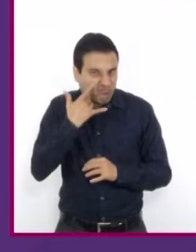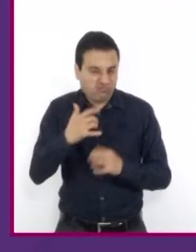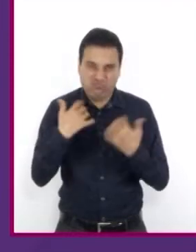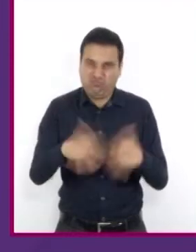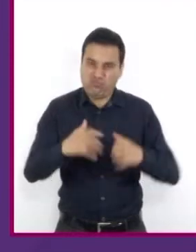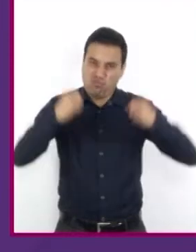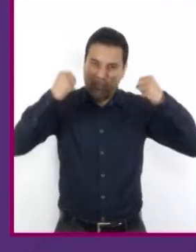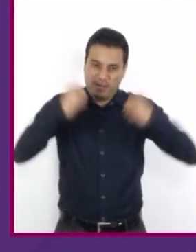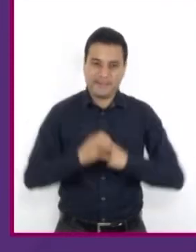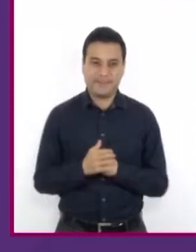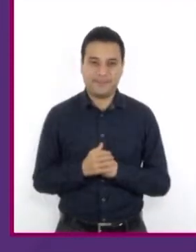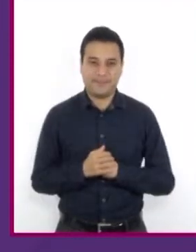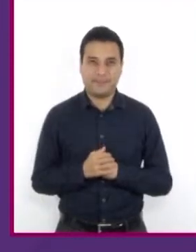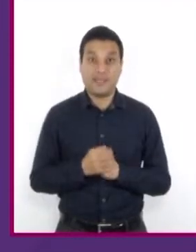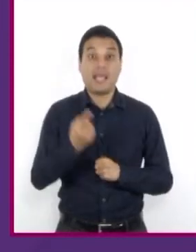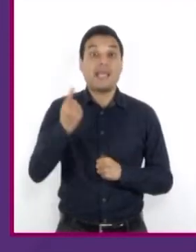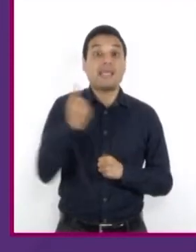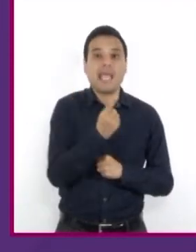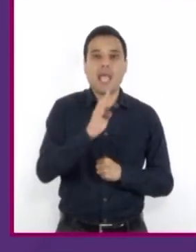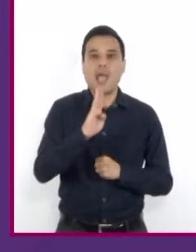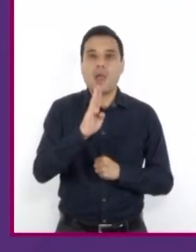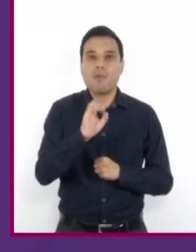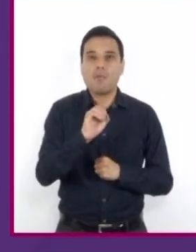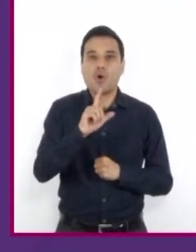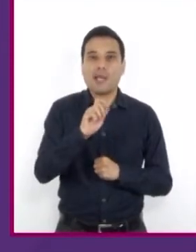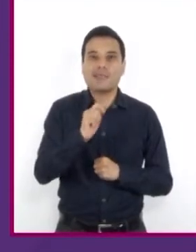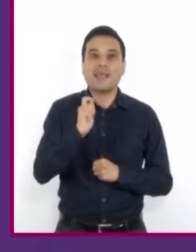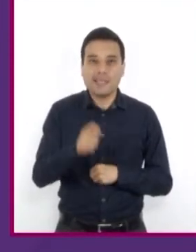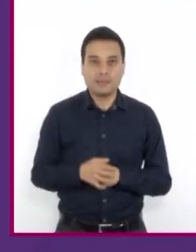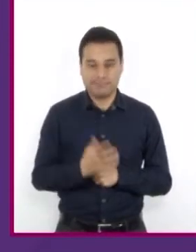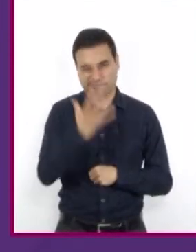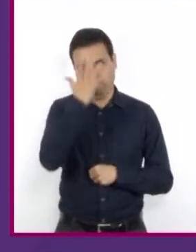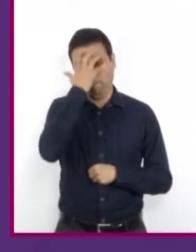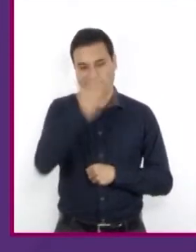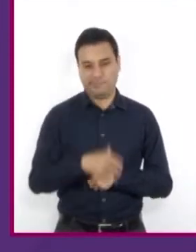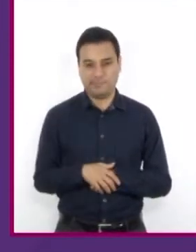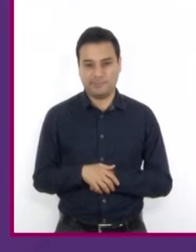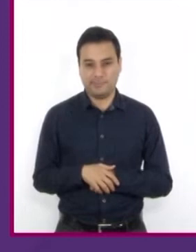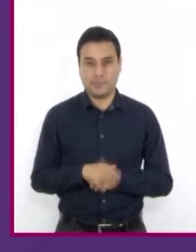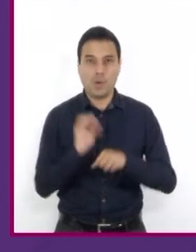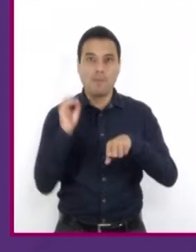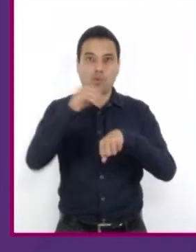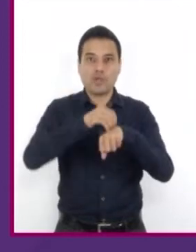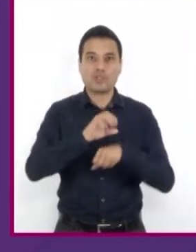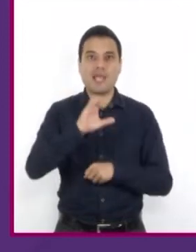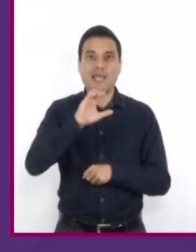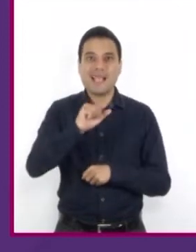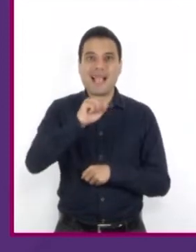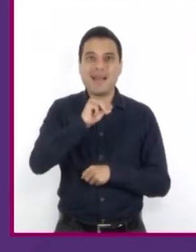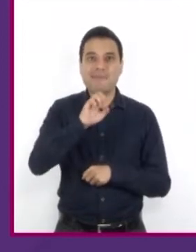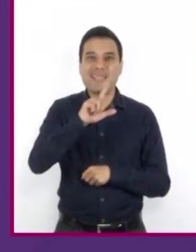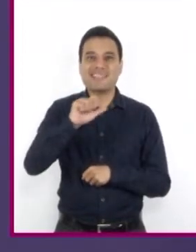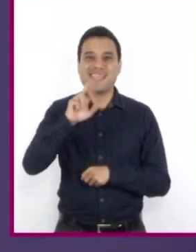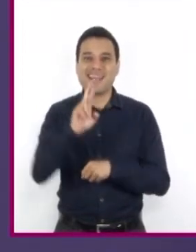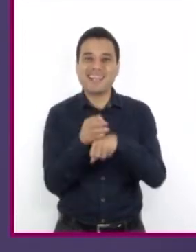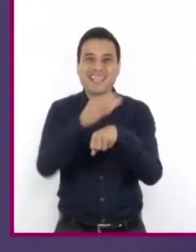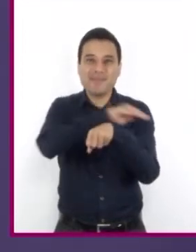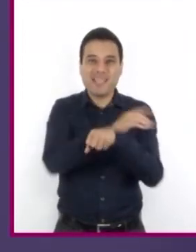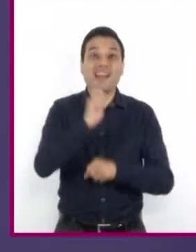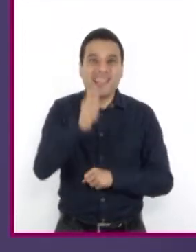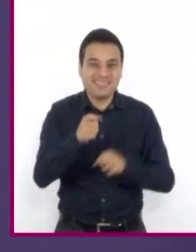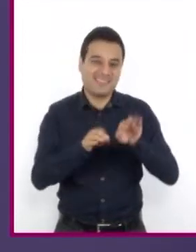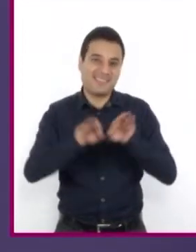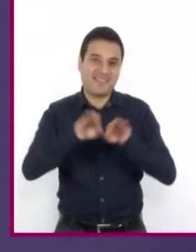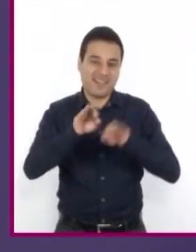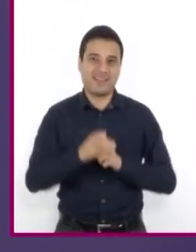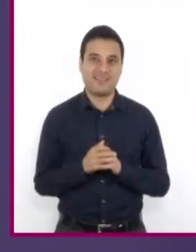fuerte. Qué boleta. Pena. Vergüenza. Ponernos a camellar. Trabajar. De las